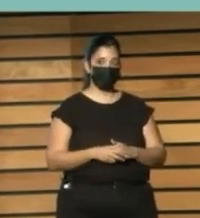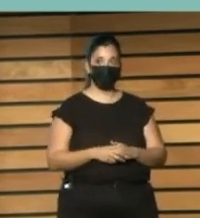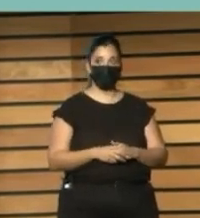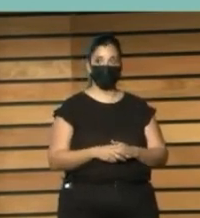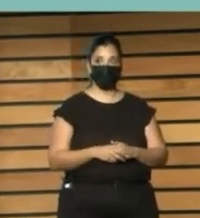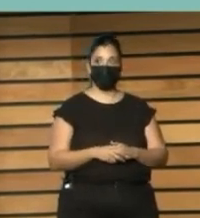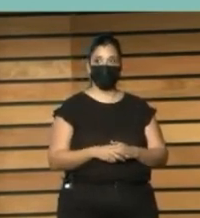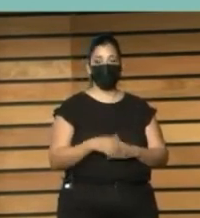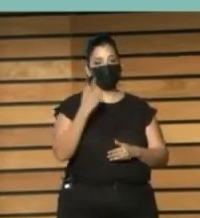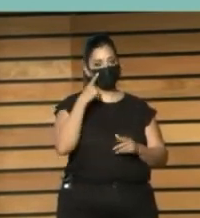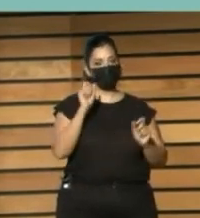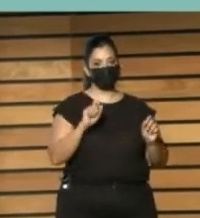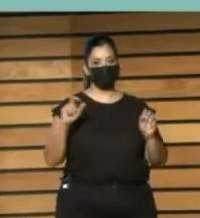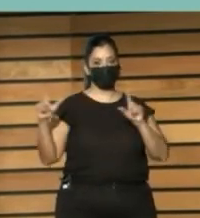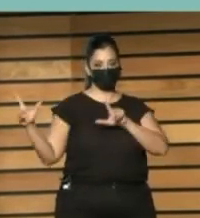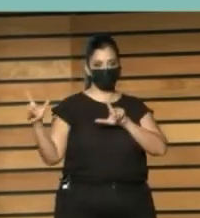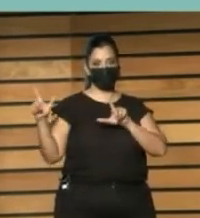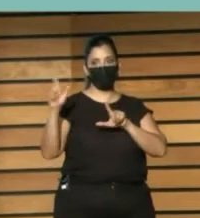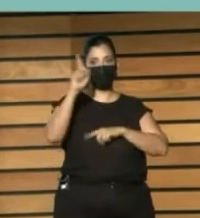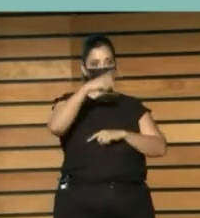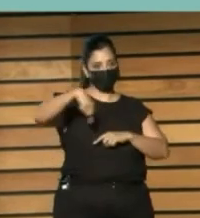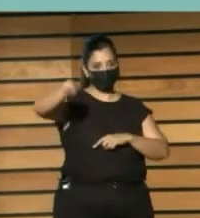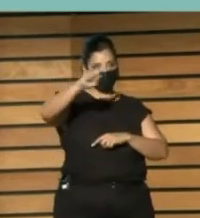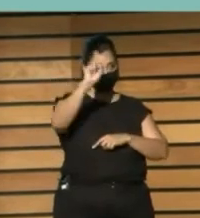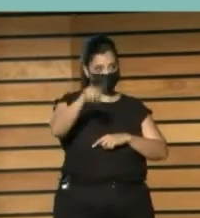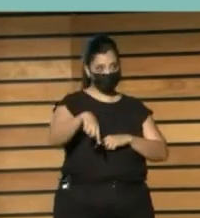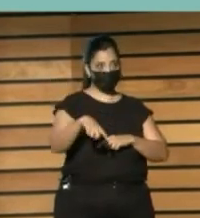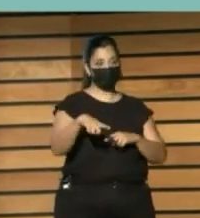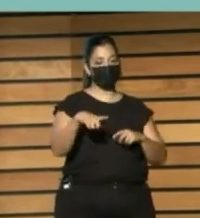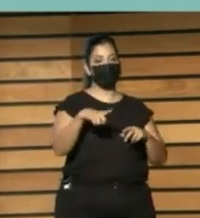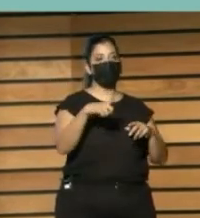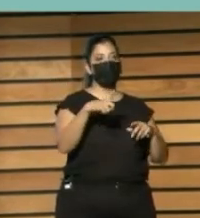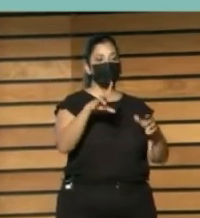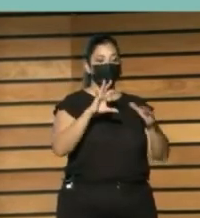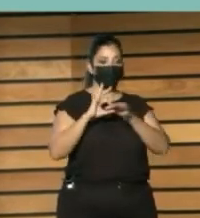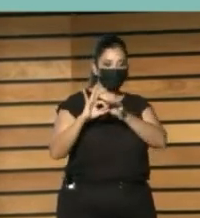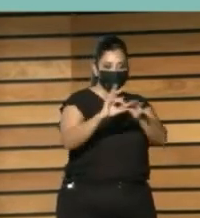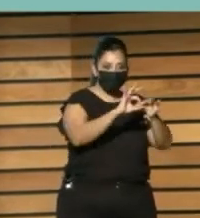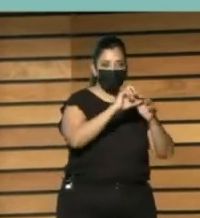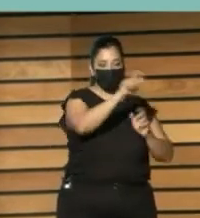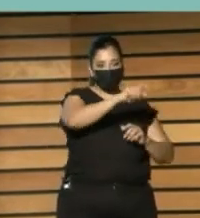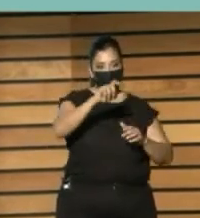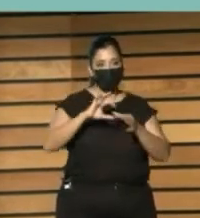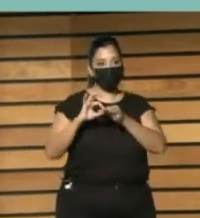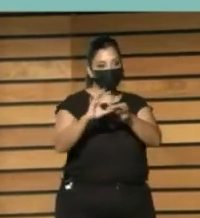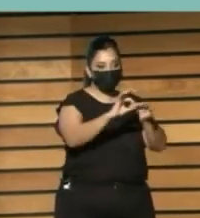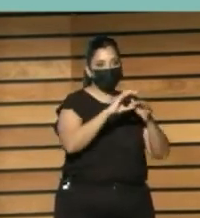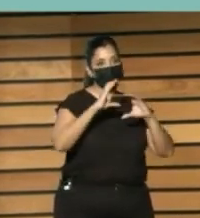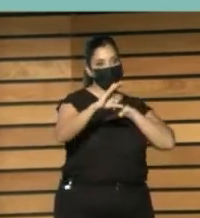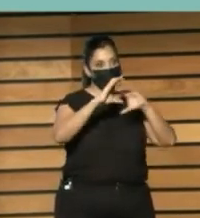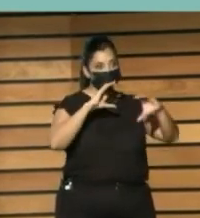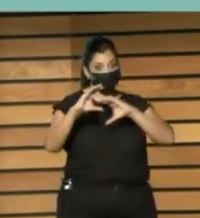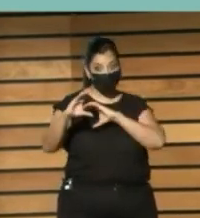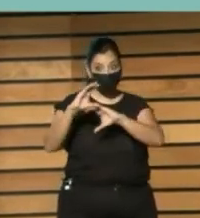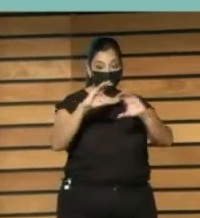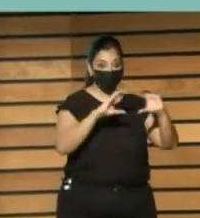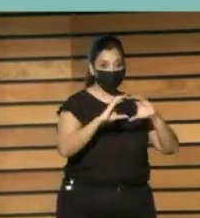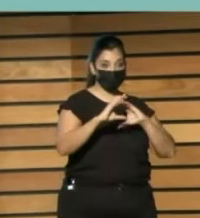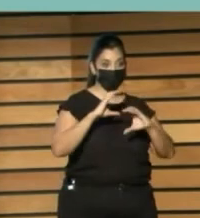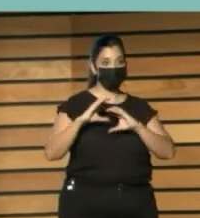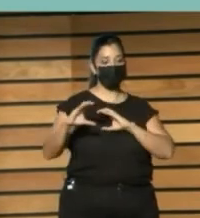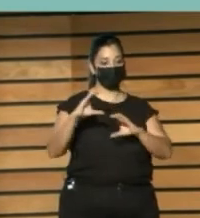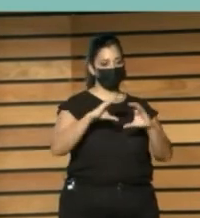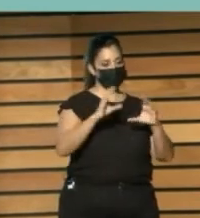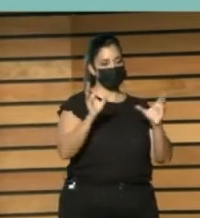Vean Esta imagen Y nosotros Deberíamos Promover Los procesos Sociales De la comunicación Entre las personas Que viven Y que respiran